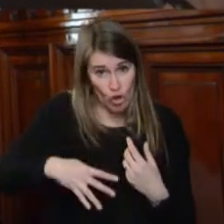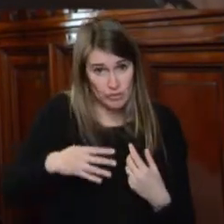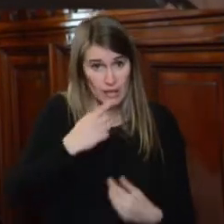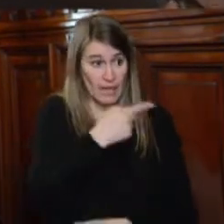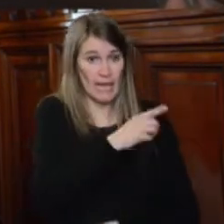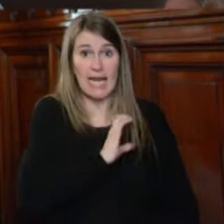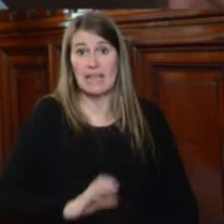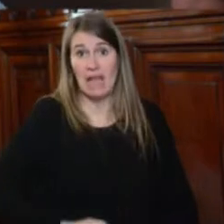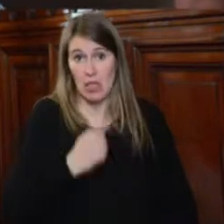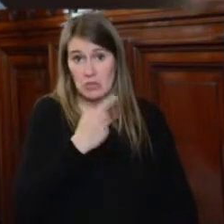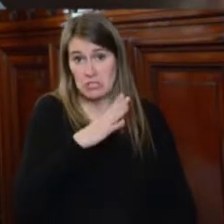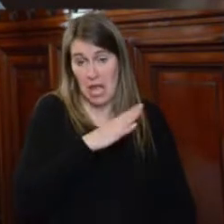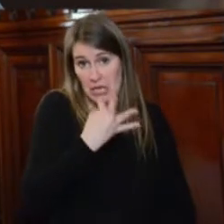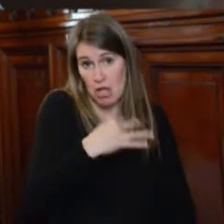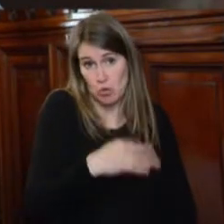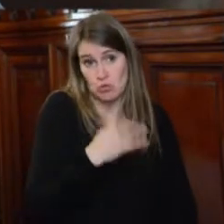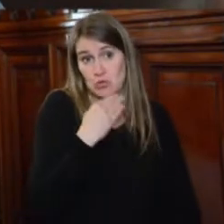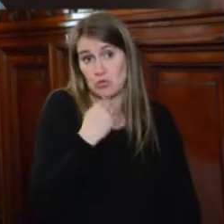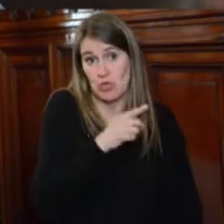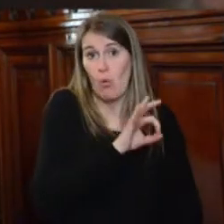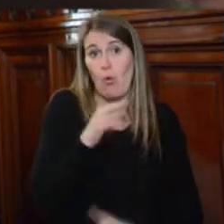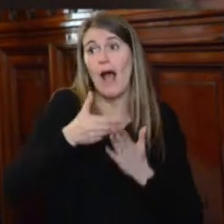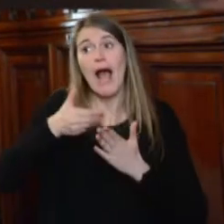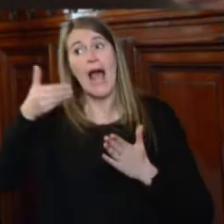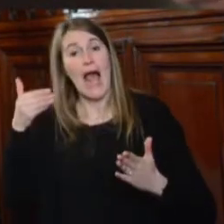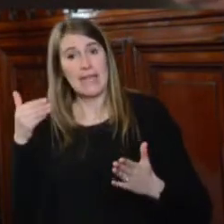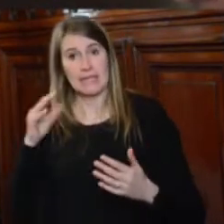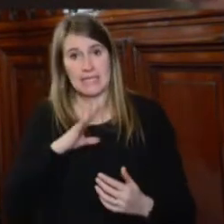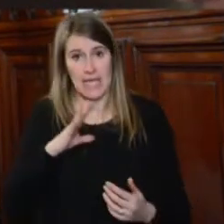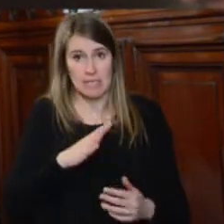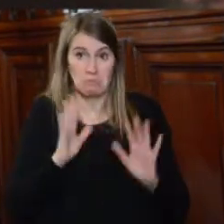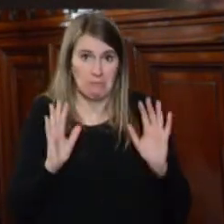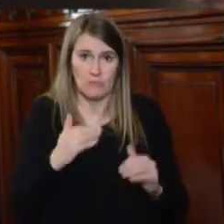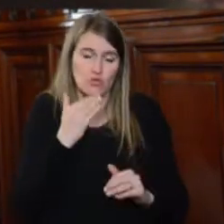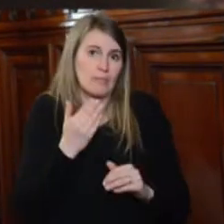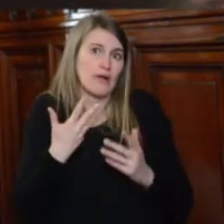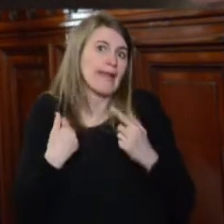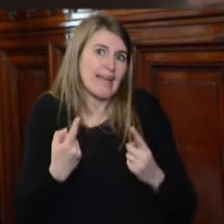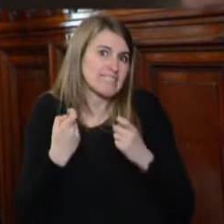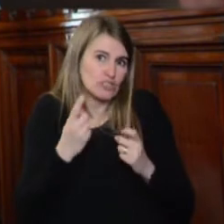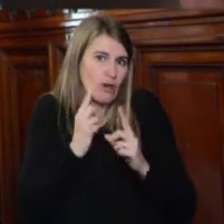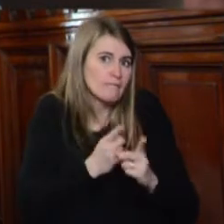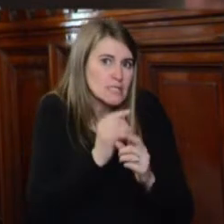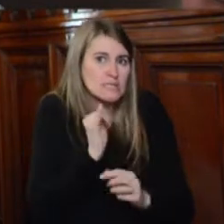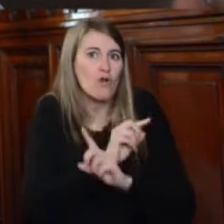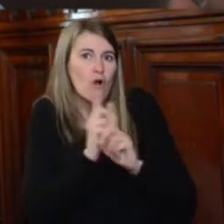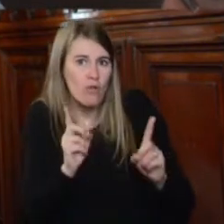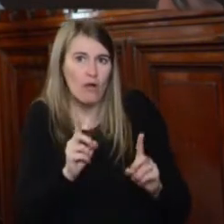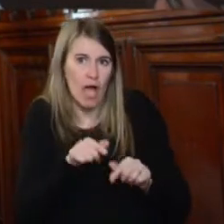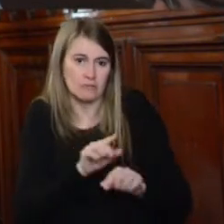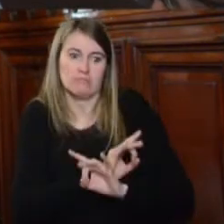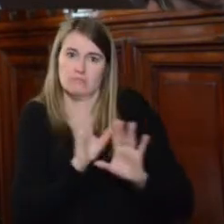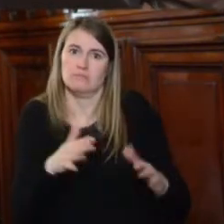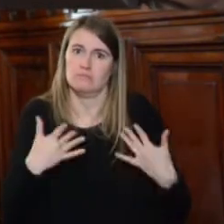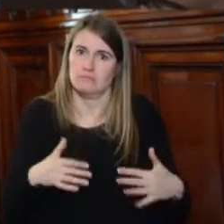Estado. Puede no ser ahora, pero que en su oportunidad para darle seguimiento es de la mayor relevancia contar con mayores